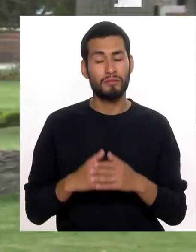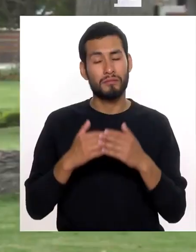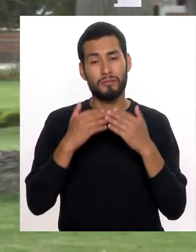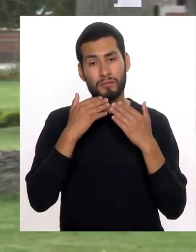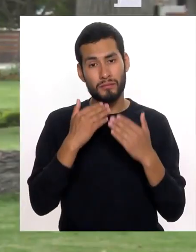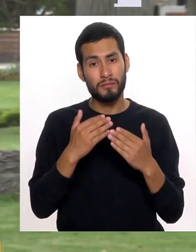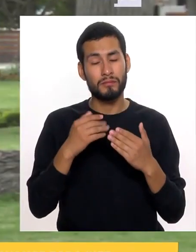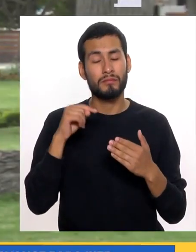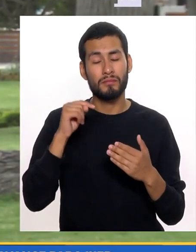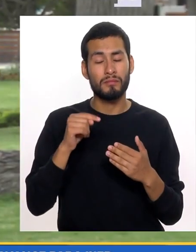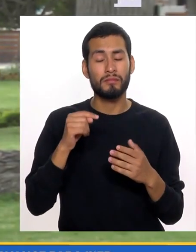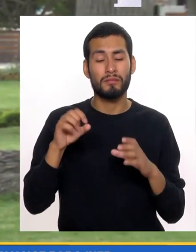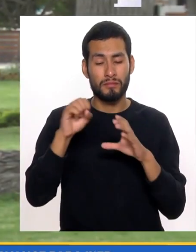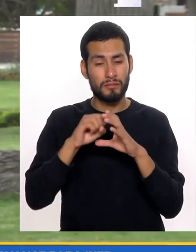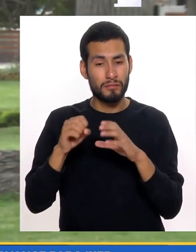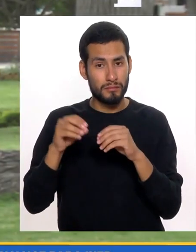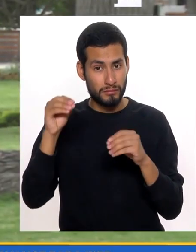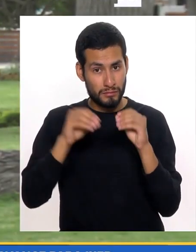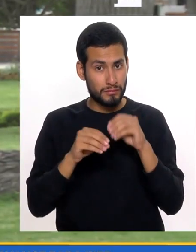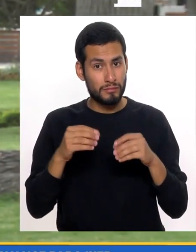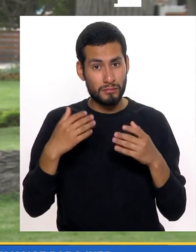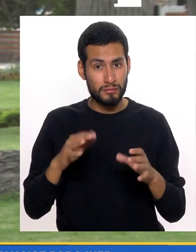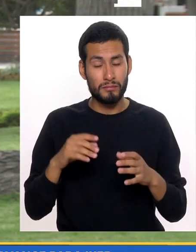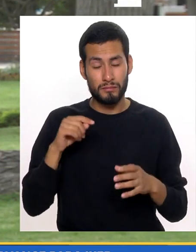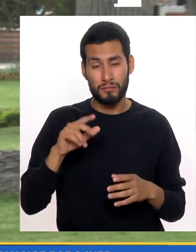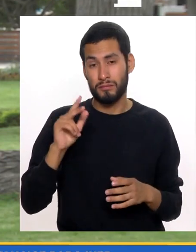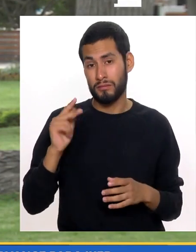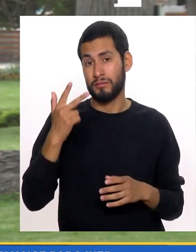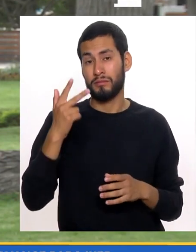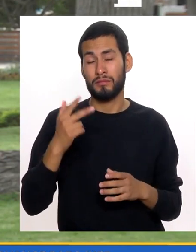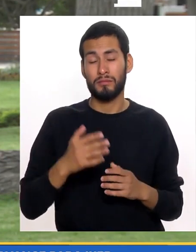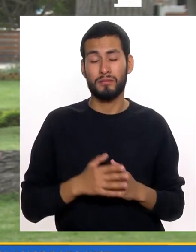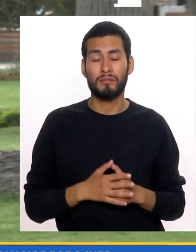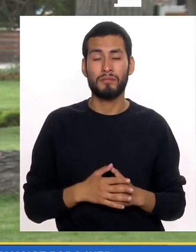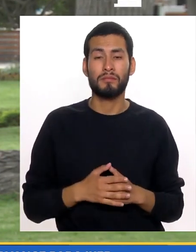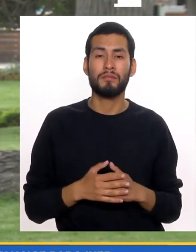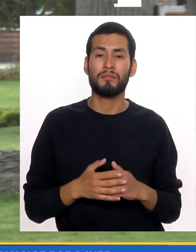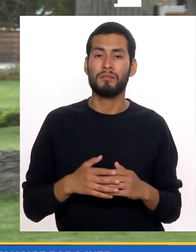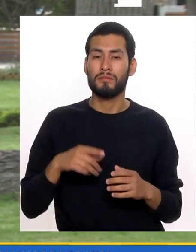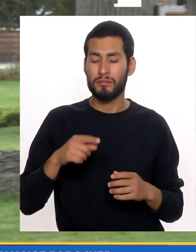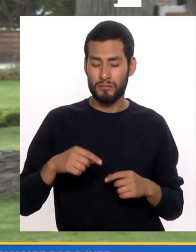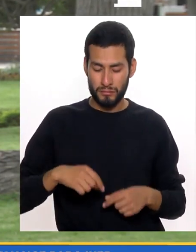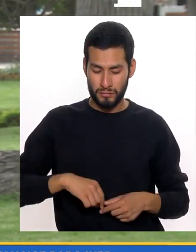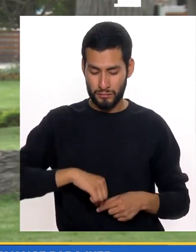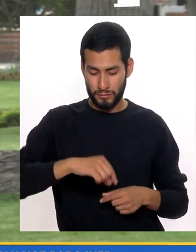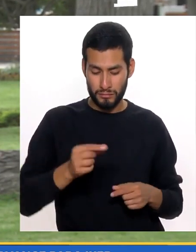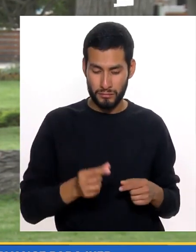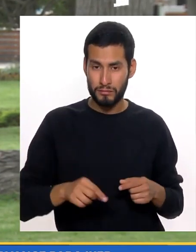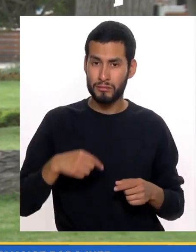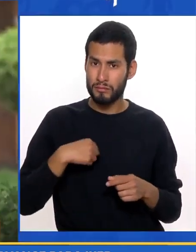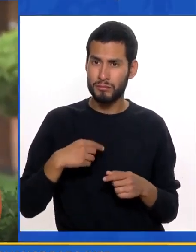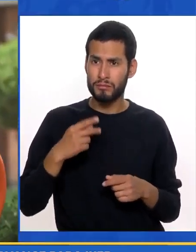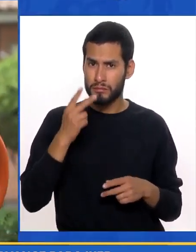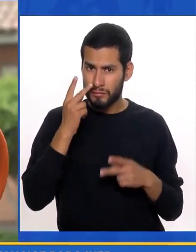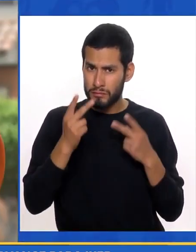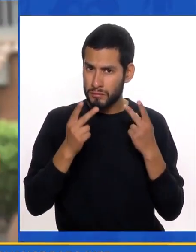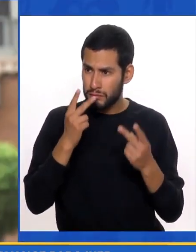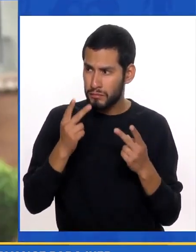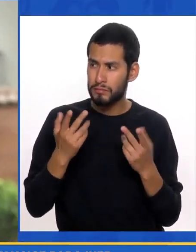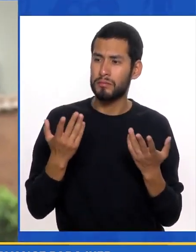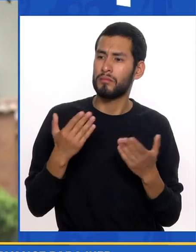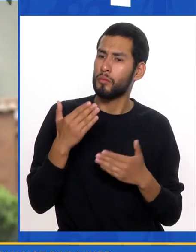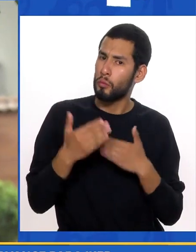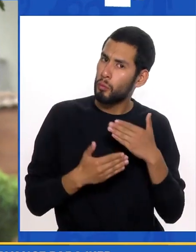Gracias al tratamiento De células madres Que ya vamos Por el tercero Con cordón umbilical Hemos visto